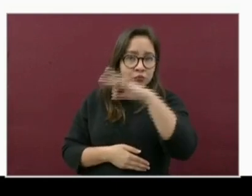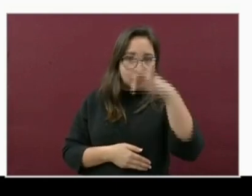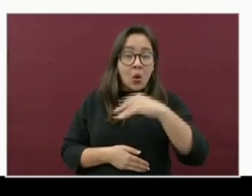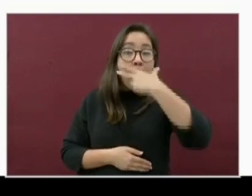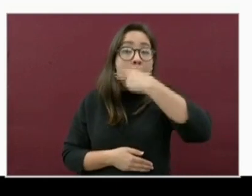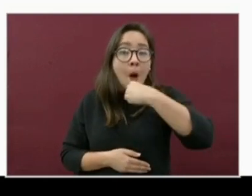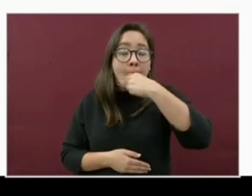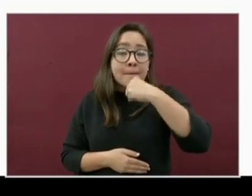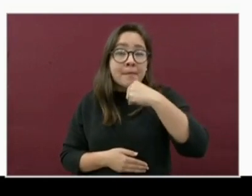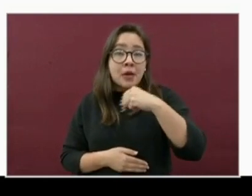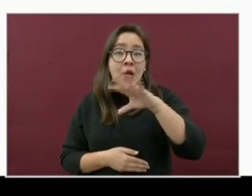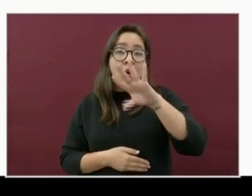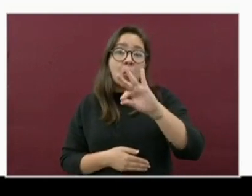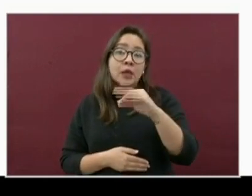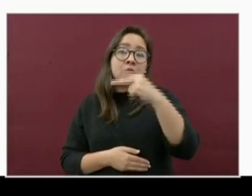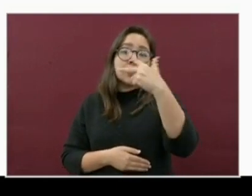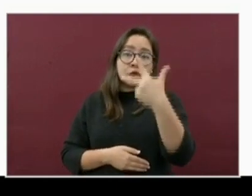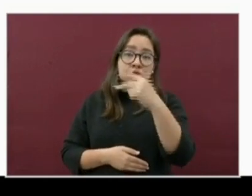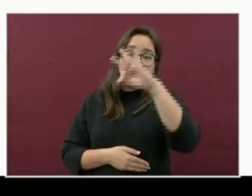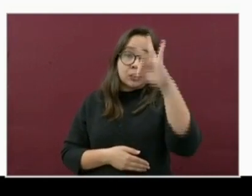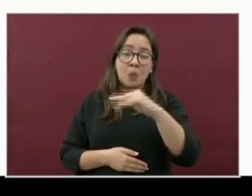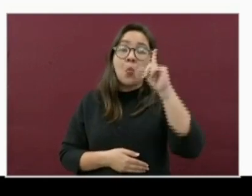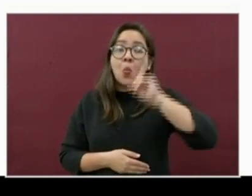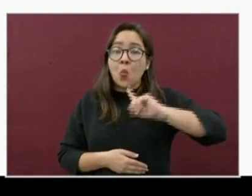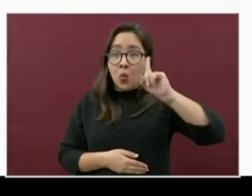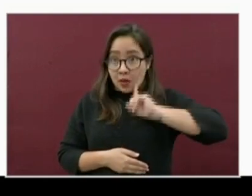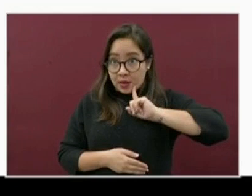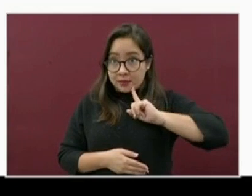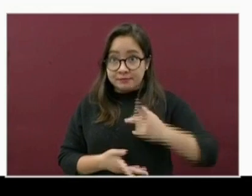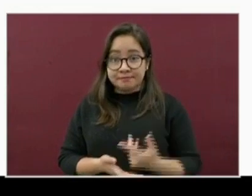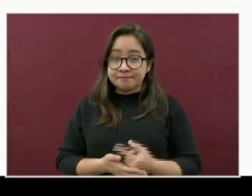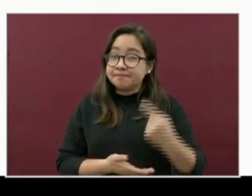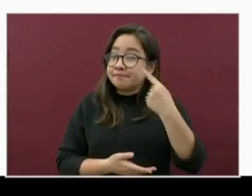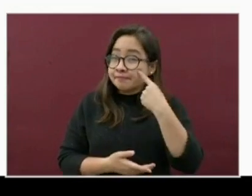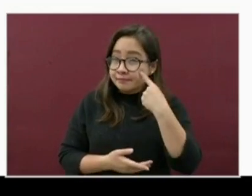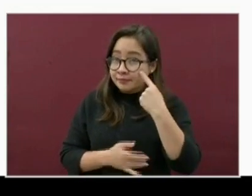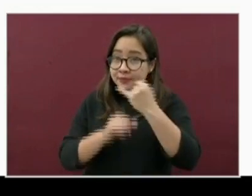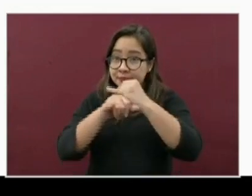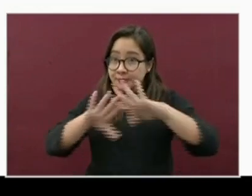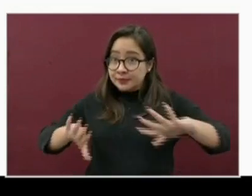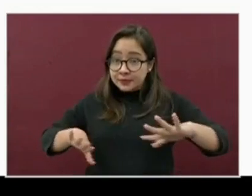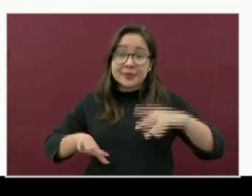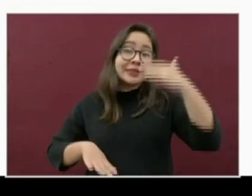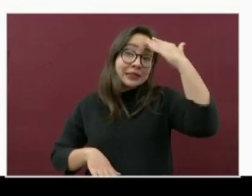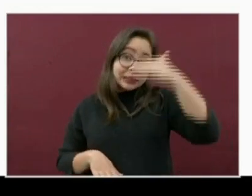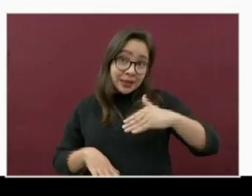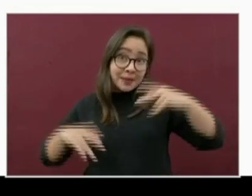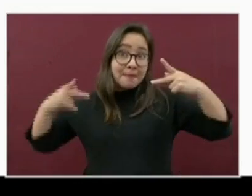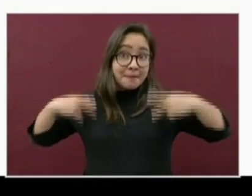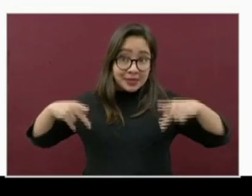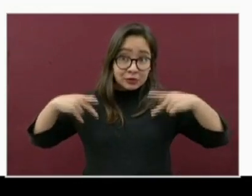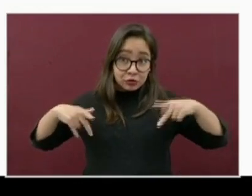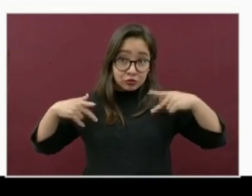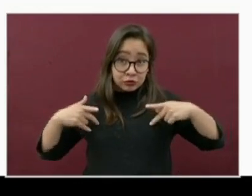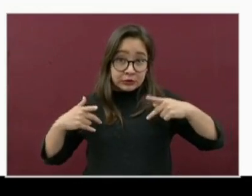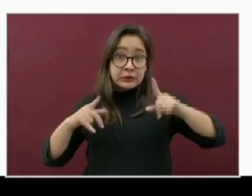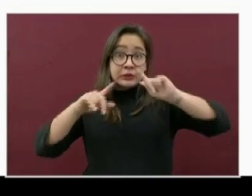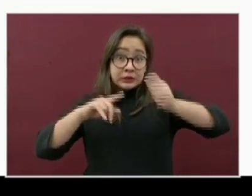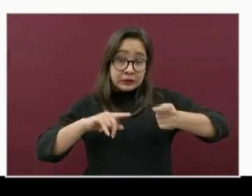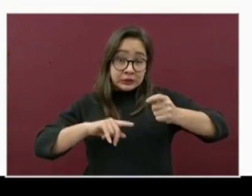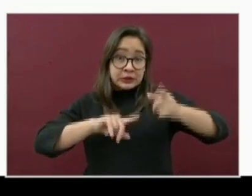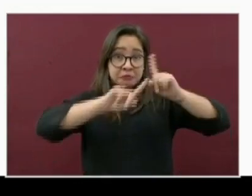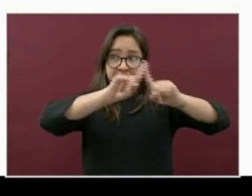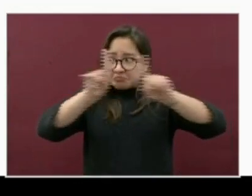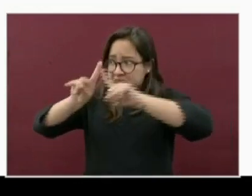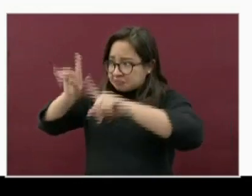y el 48% mujeres. Y fíjense, en este dato, aunque los casos han ocurrido en todos los grupos